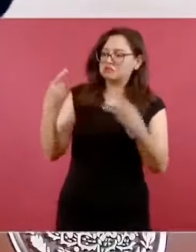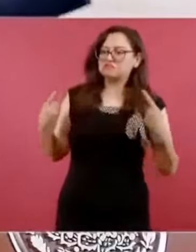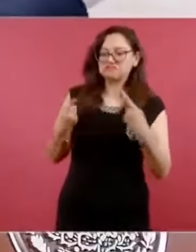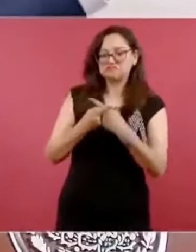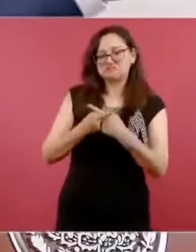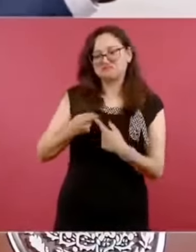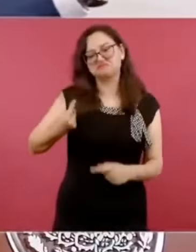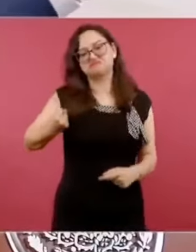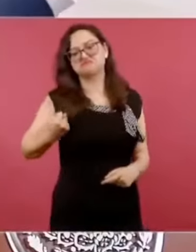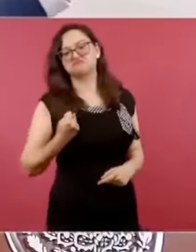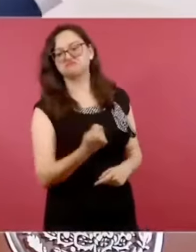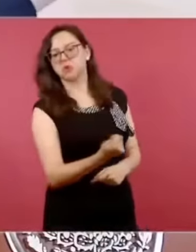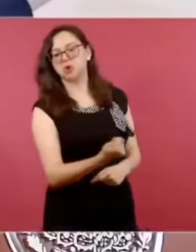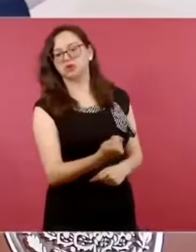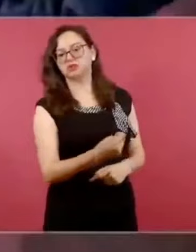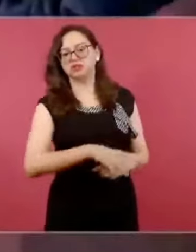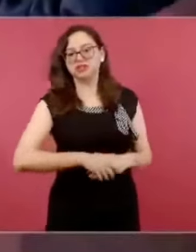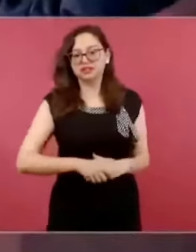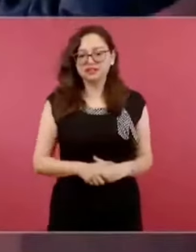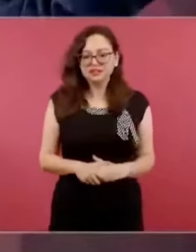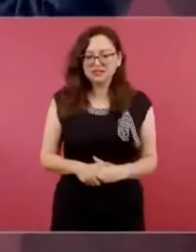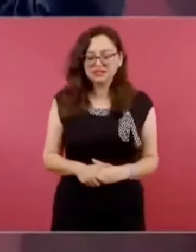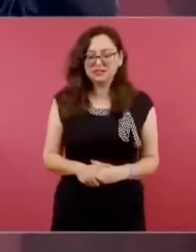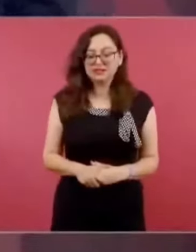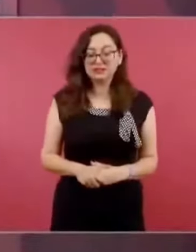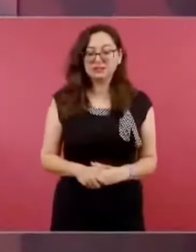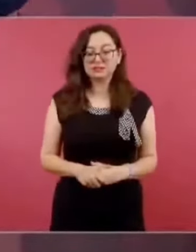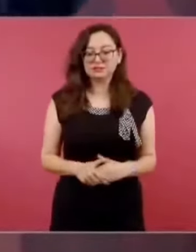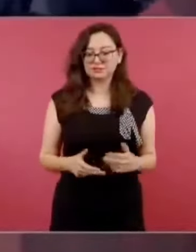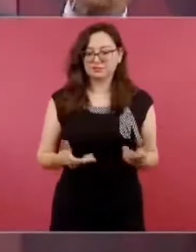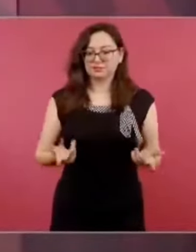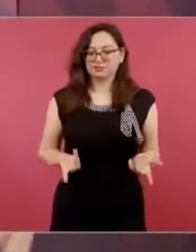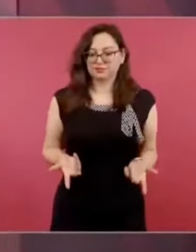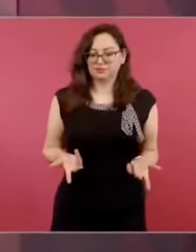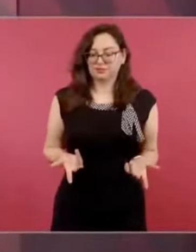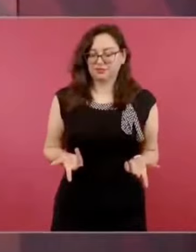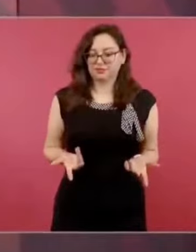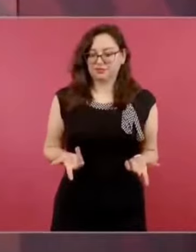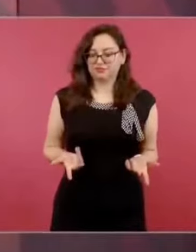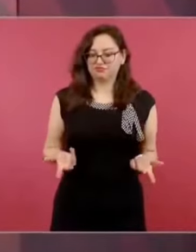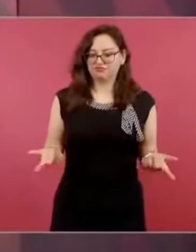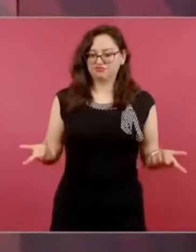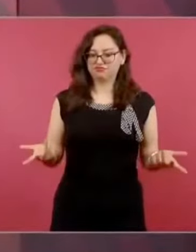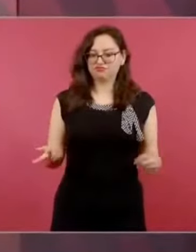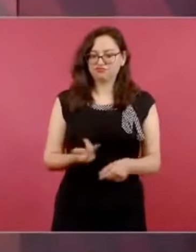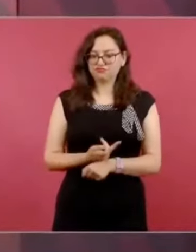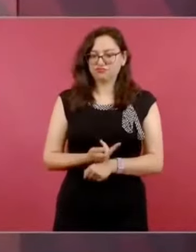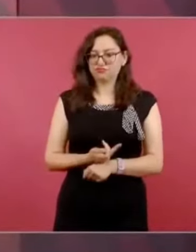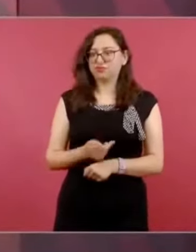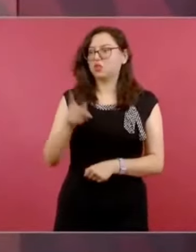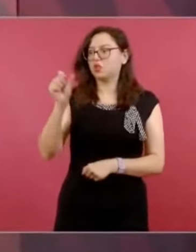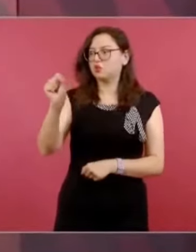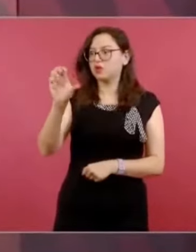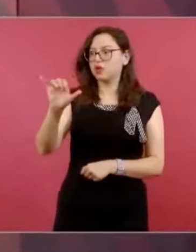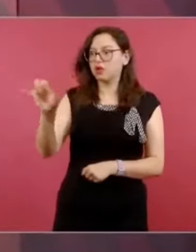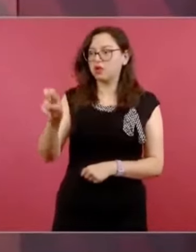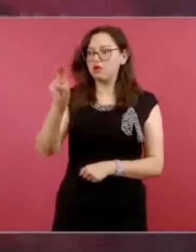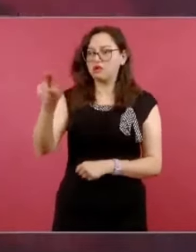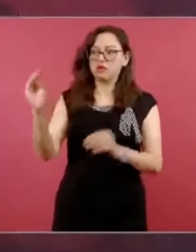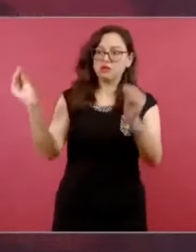todavía no resuelve la Suprema Corte